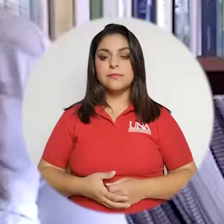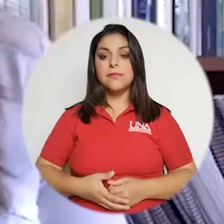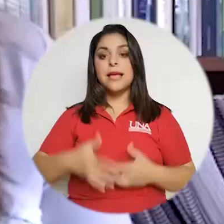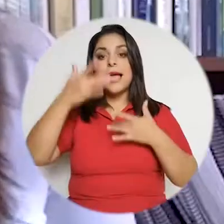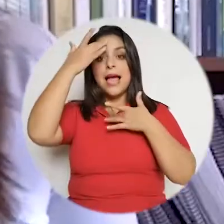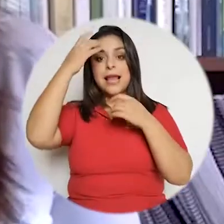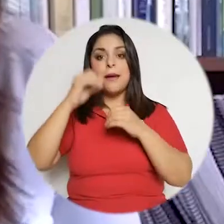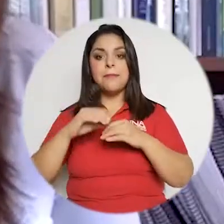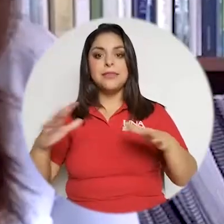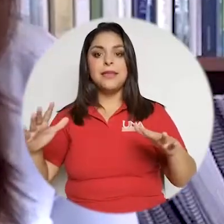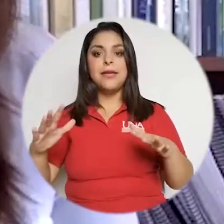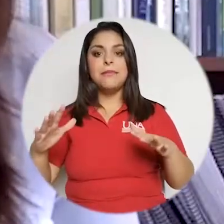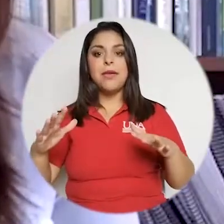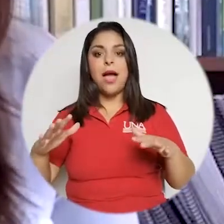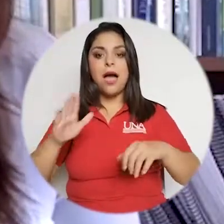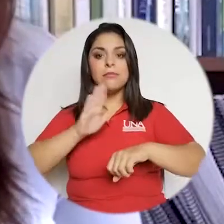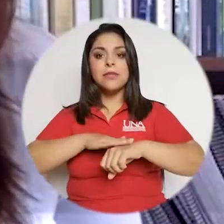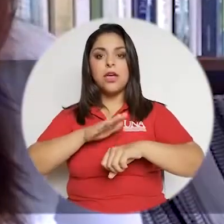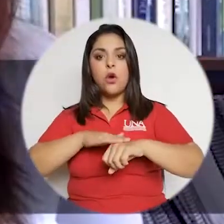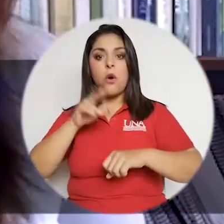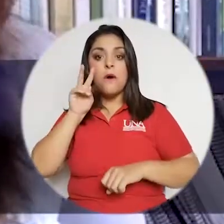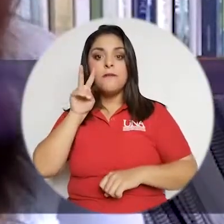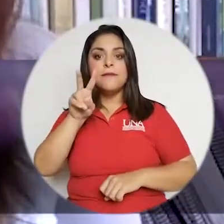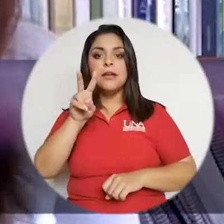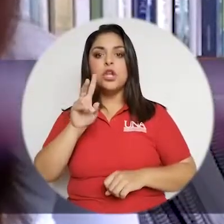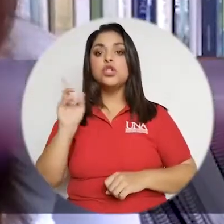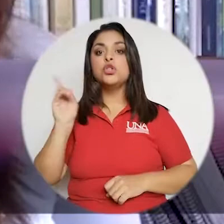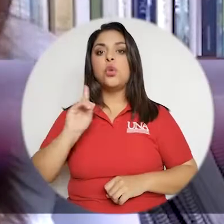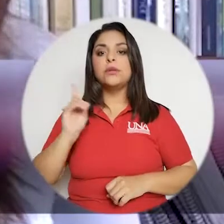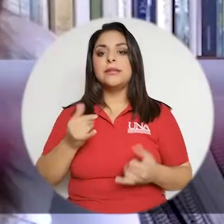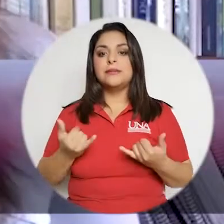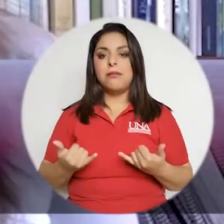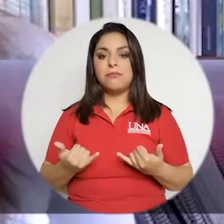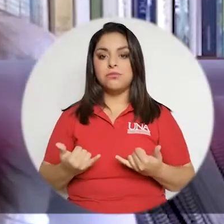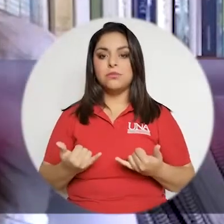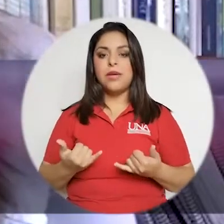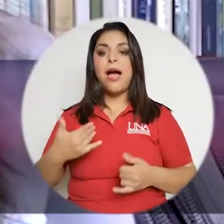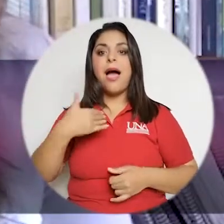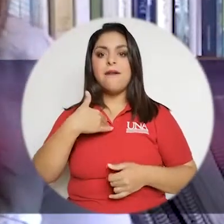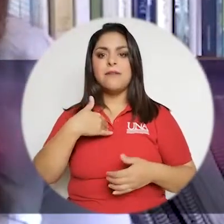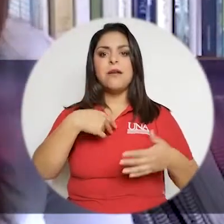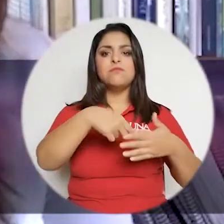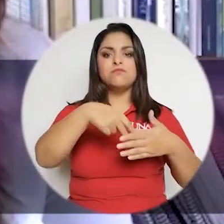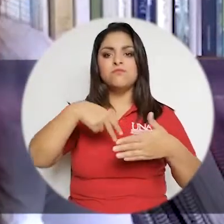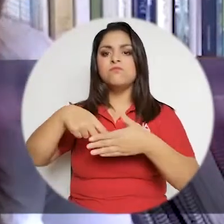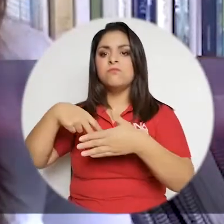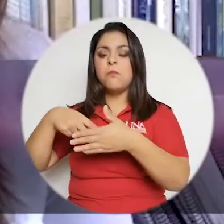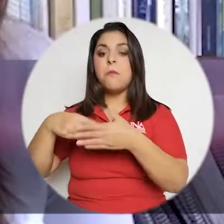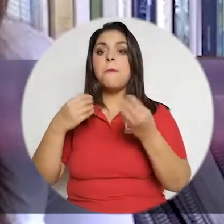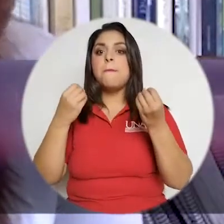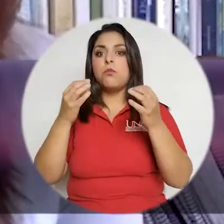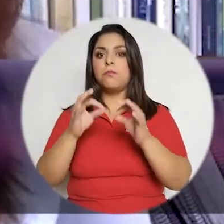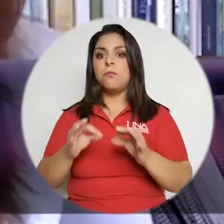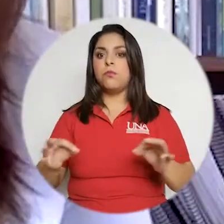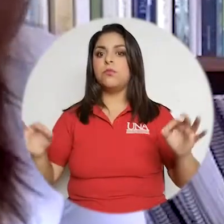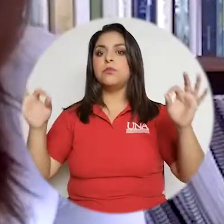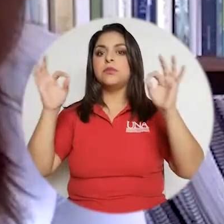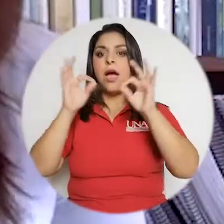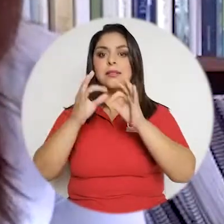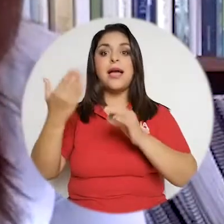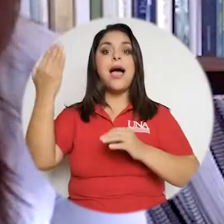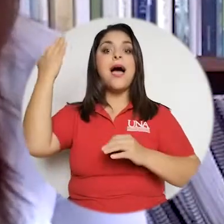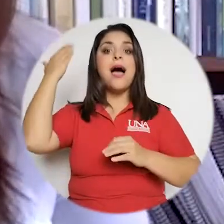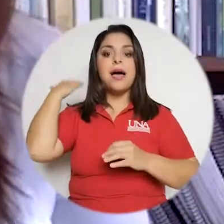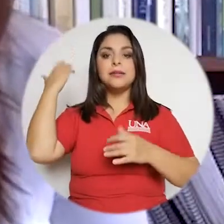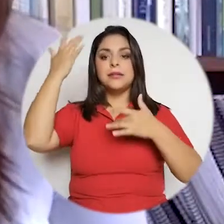La pandemia nos dejó ver dónde estábamos, ¿verdad? Teníamos brechas importantes antes de la